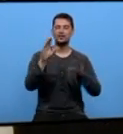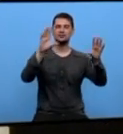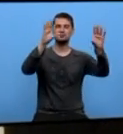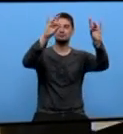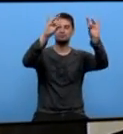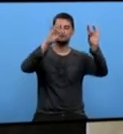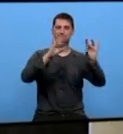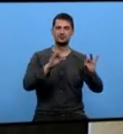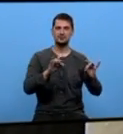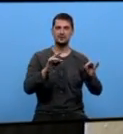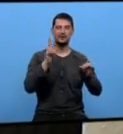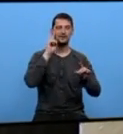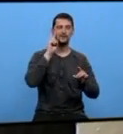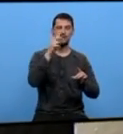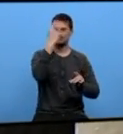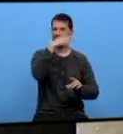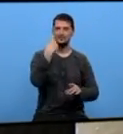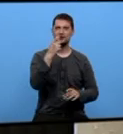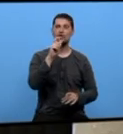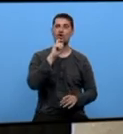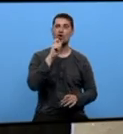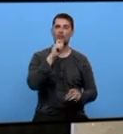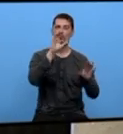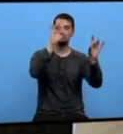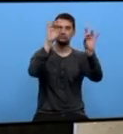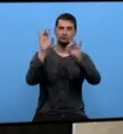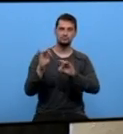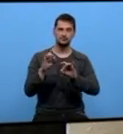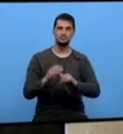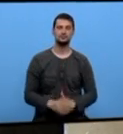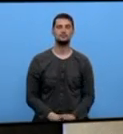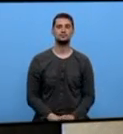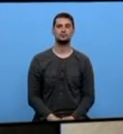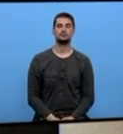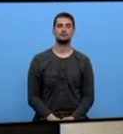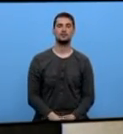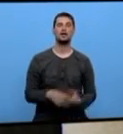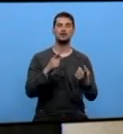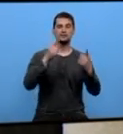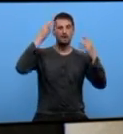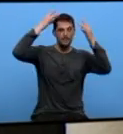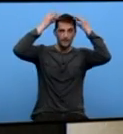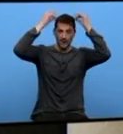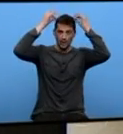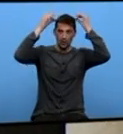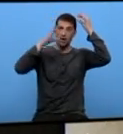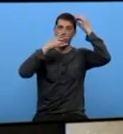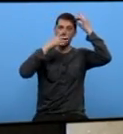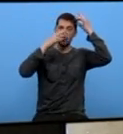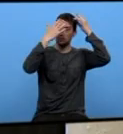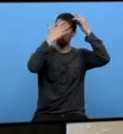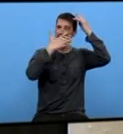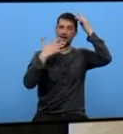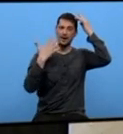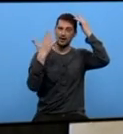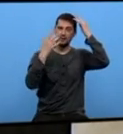manos para que veas as extensiones do Quixote e vas detectando eu te deixo nos oxos vale? Este seria o pelo e agora te vou deixando a cara